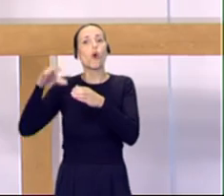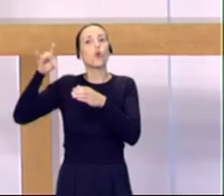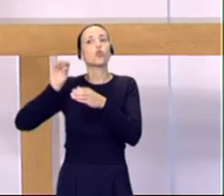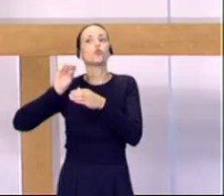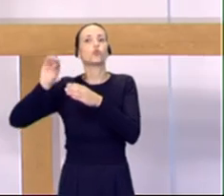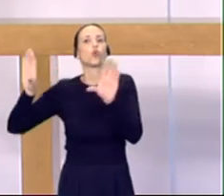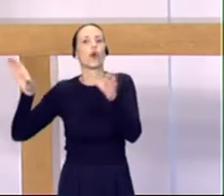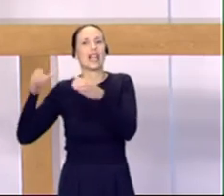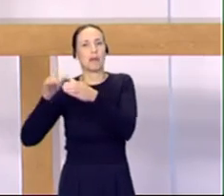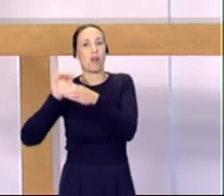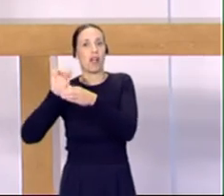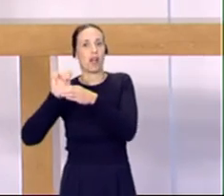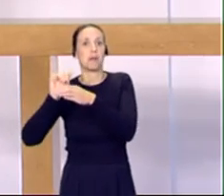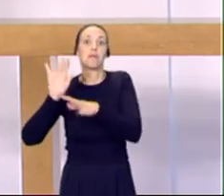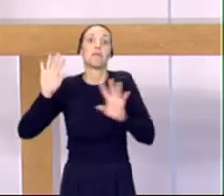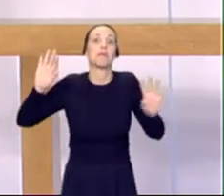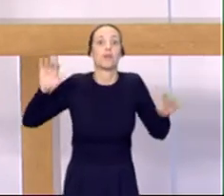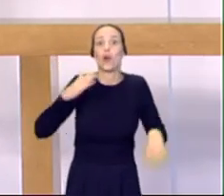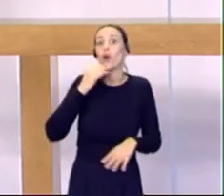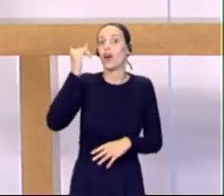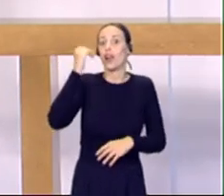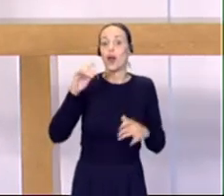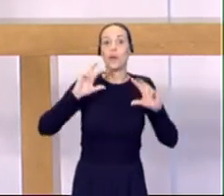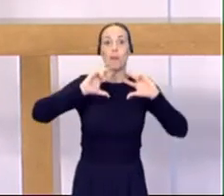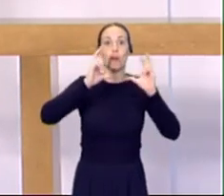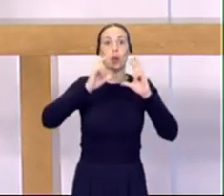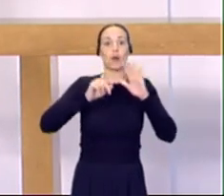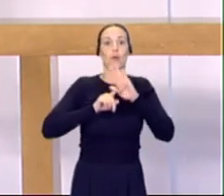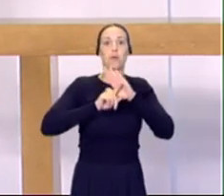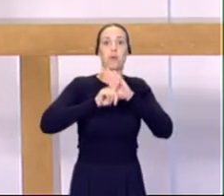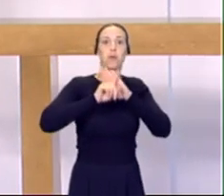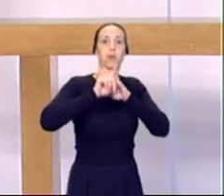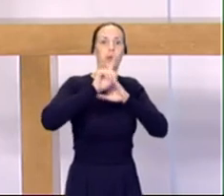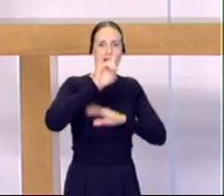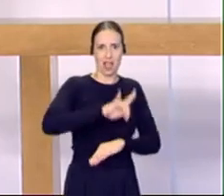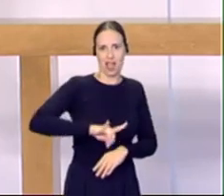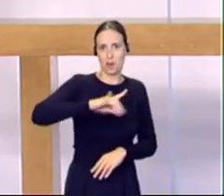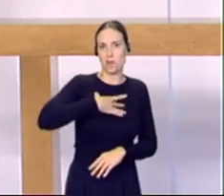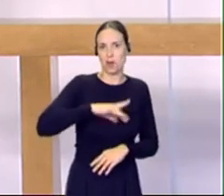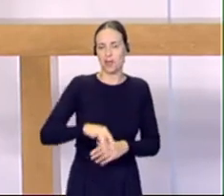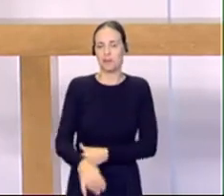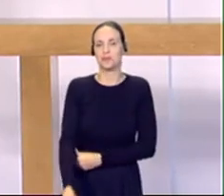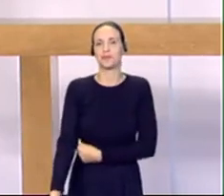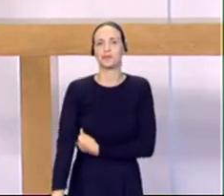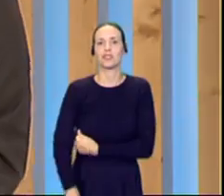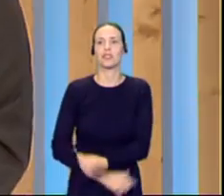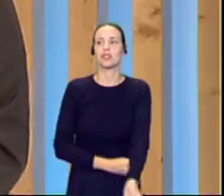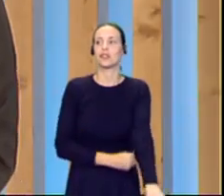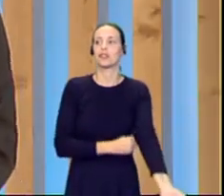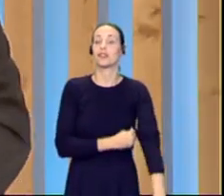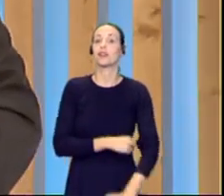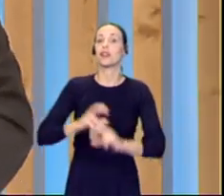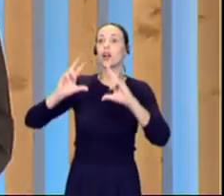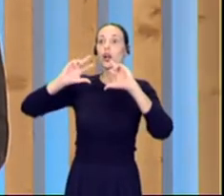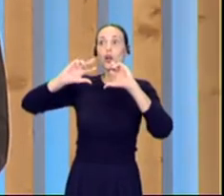equipos de ahí. Y entonces, nada, que siga el voleibol subiendo de esta manera, que la verdad que creo que va por buen camino. El voleibol en el sur de Tenerife no